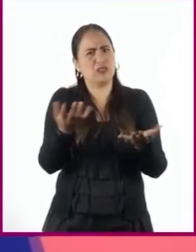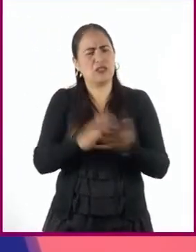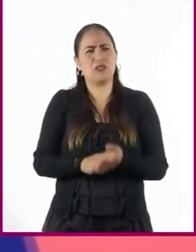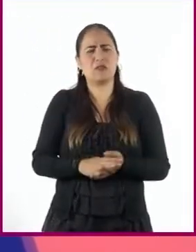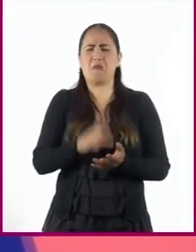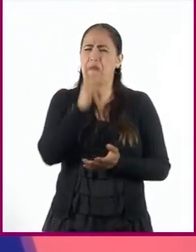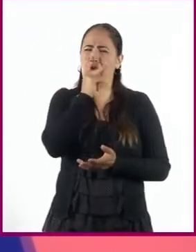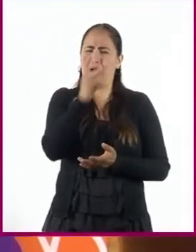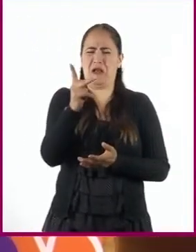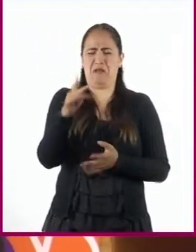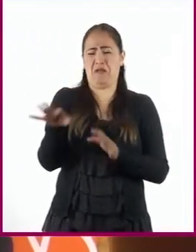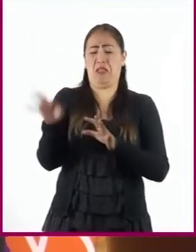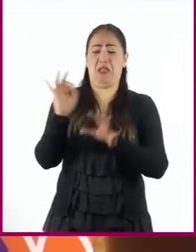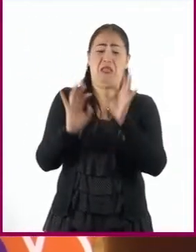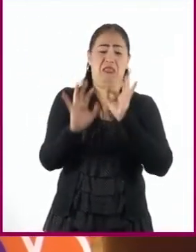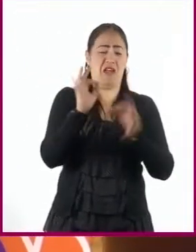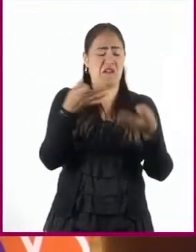diferentes?